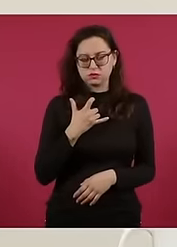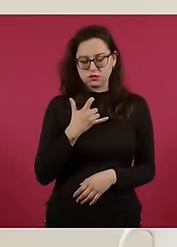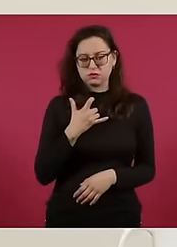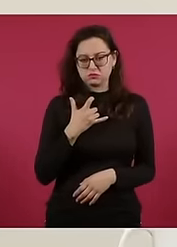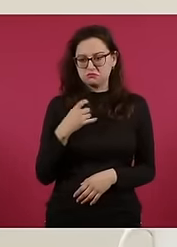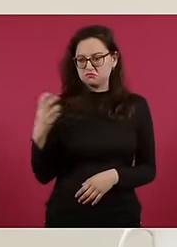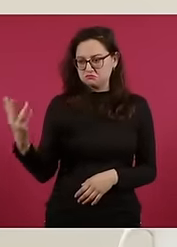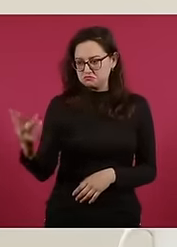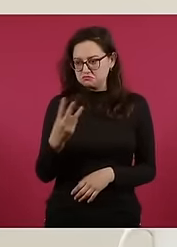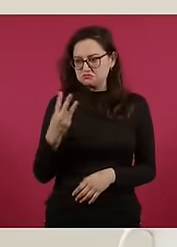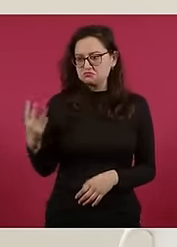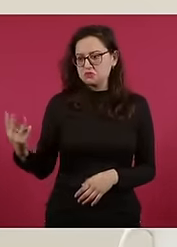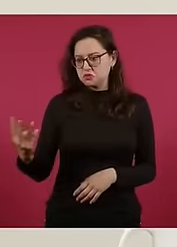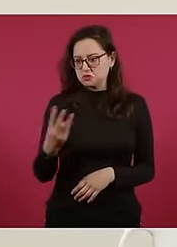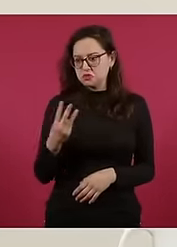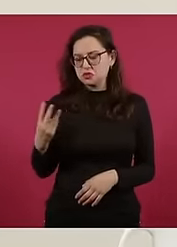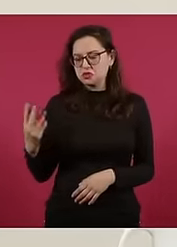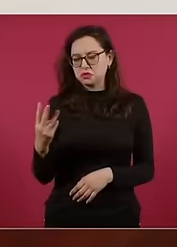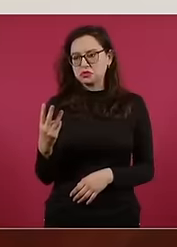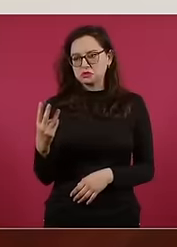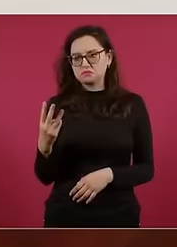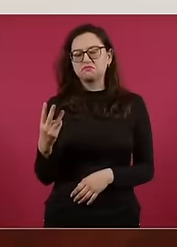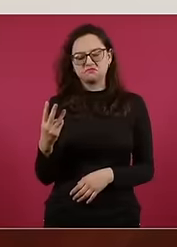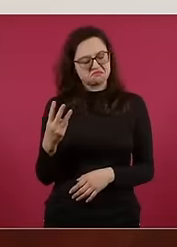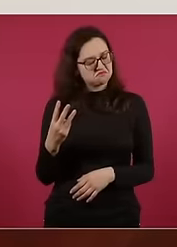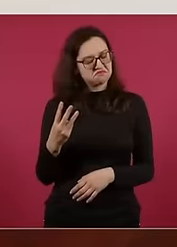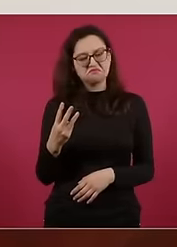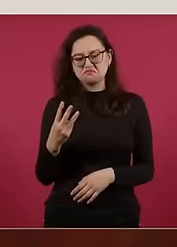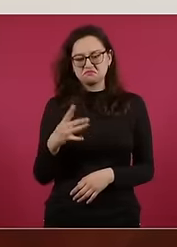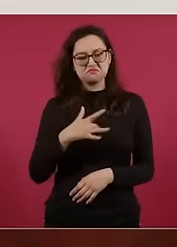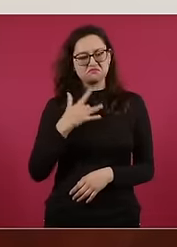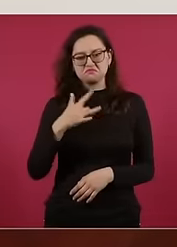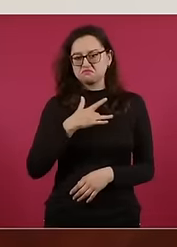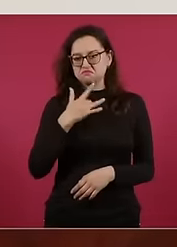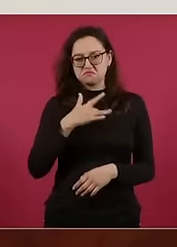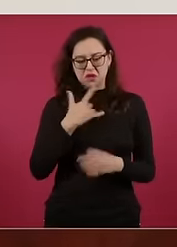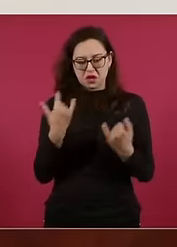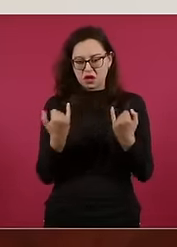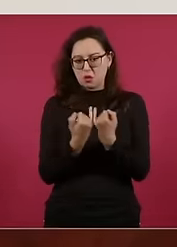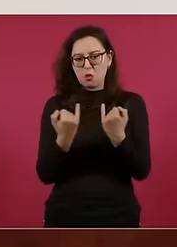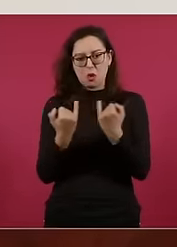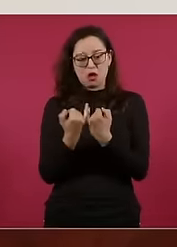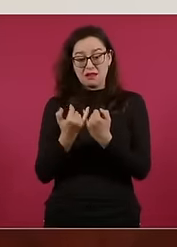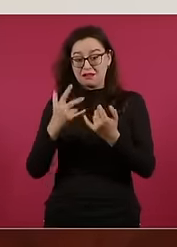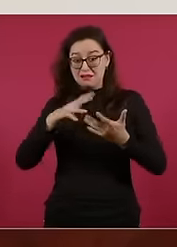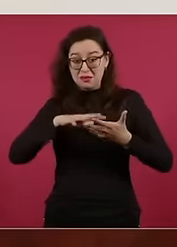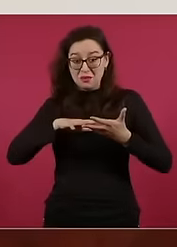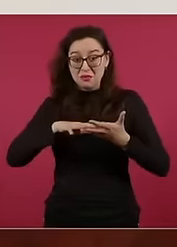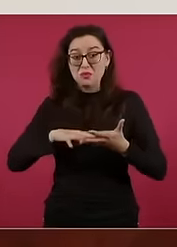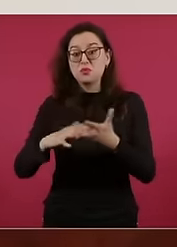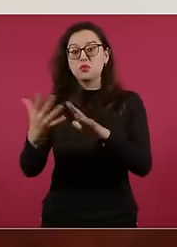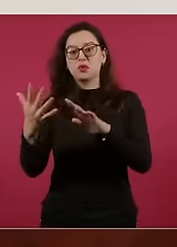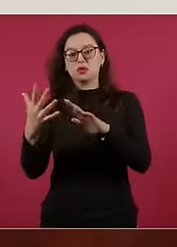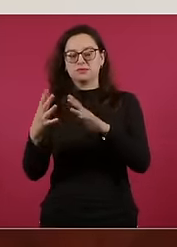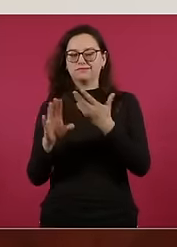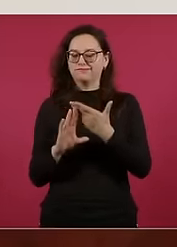sostenemos que hay que evitar